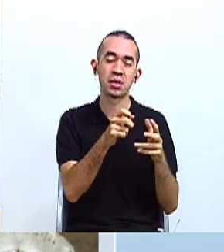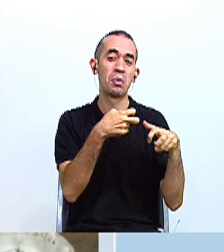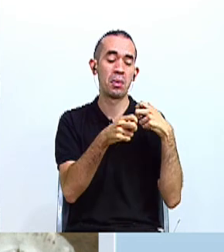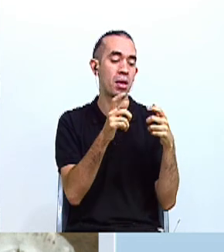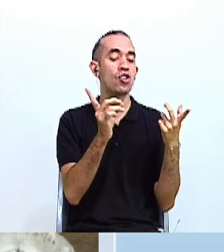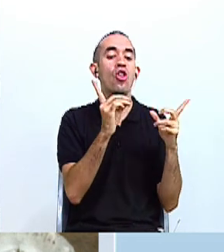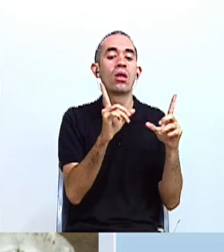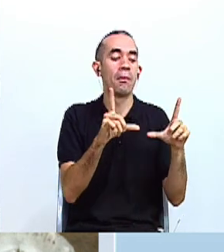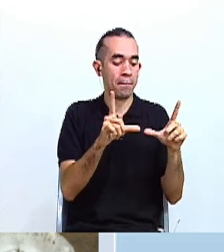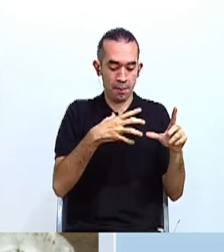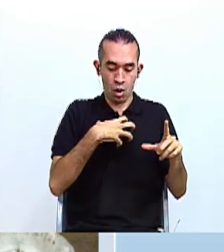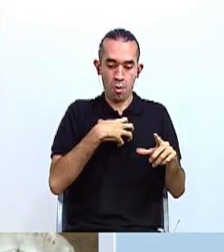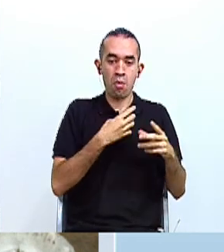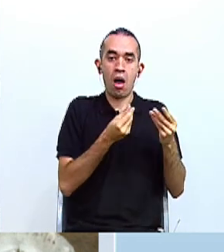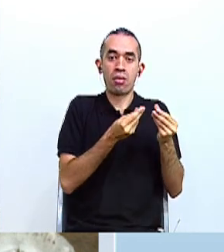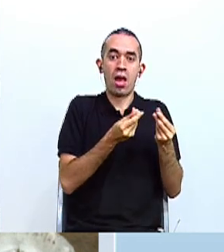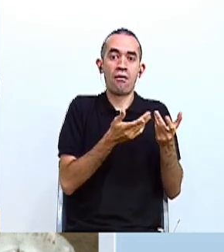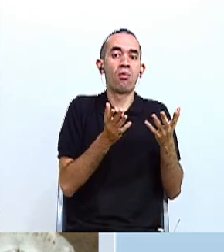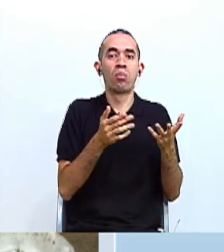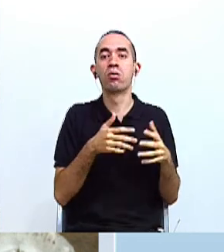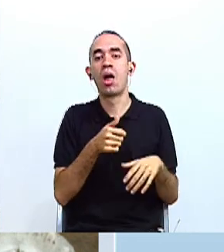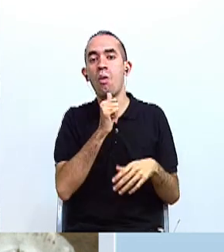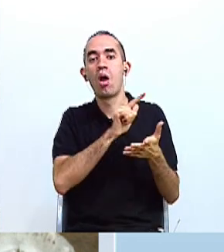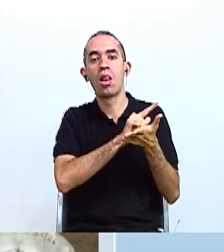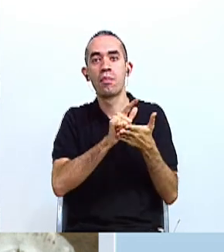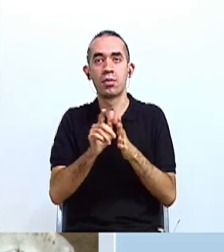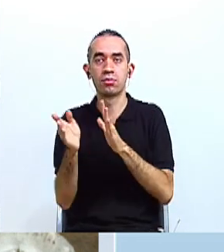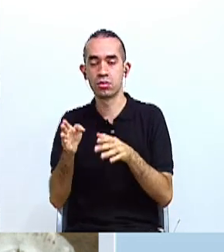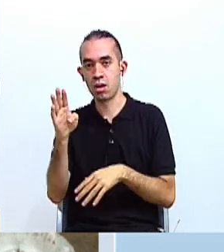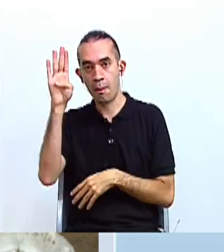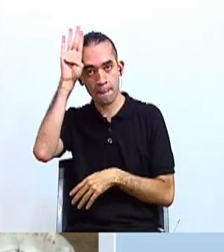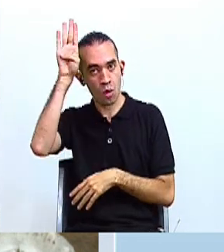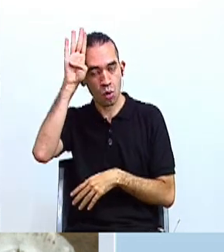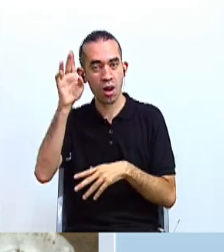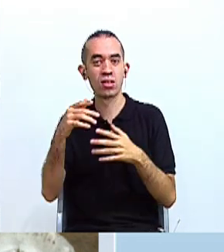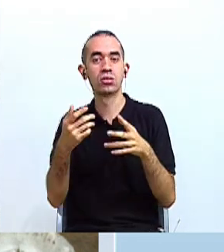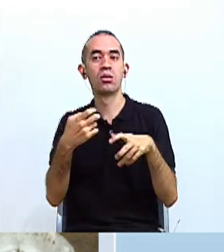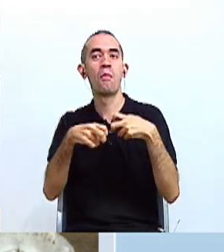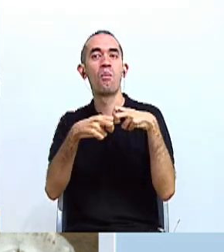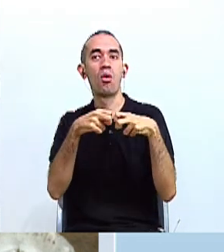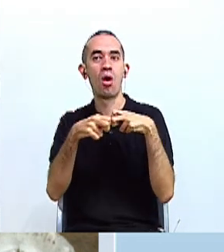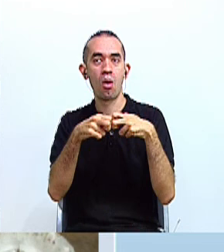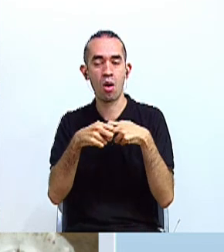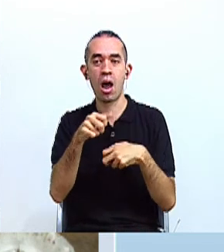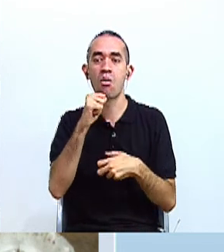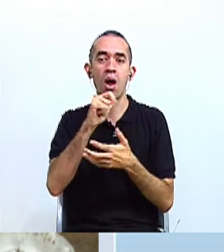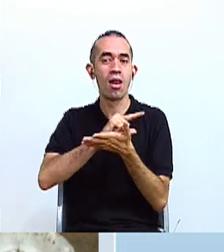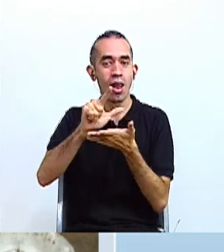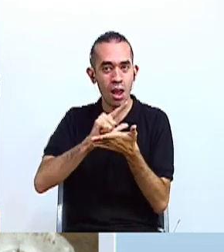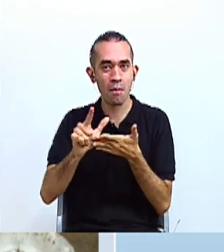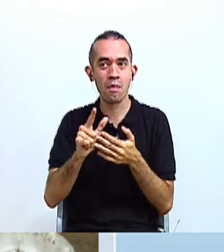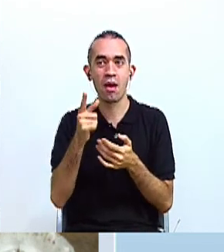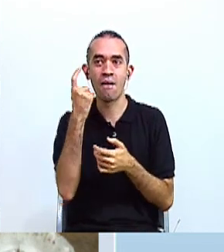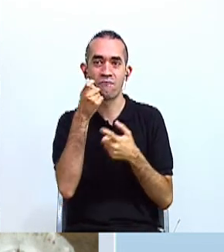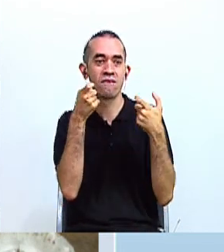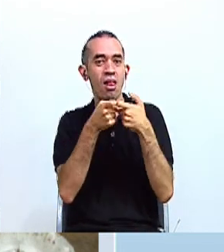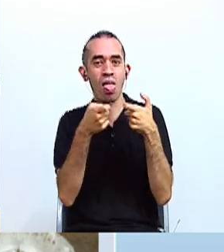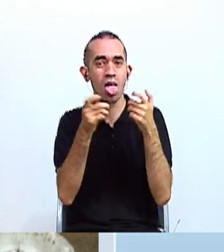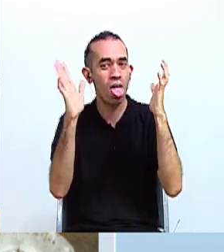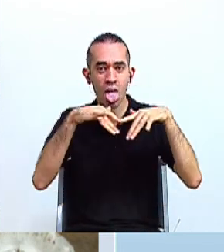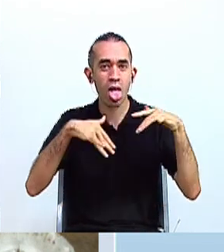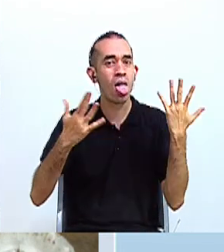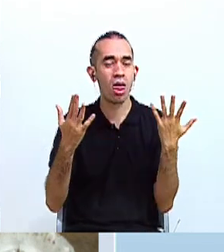agua potable, los bruncas también con problemas de agua potable, falta de electricidad